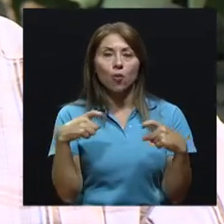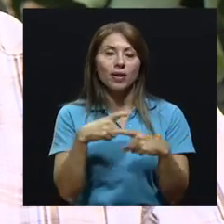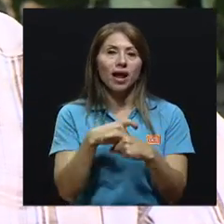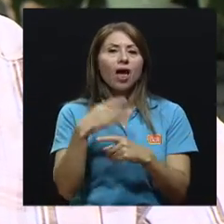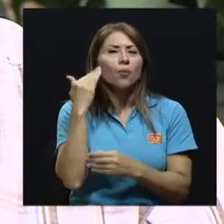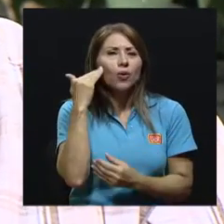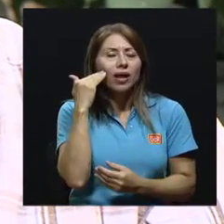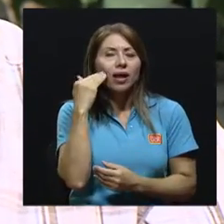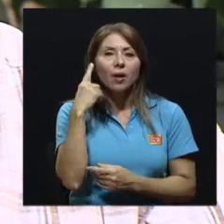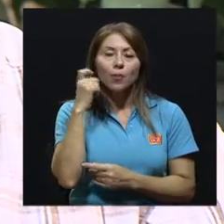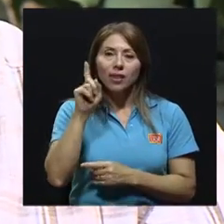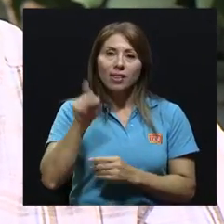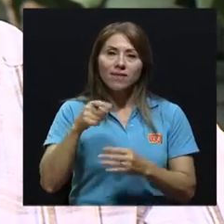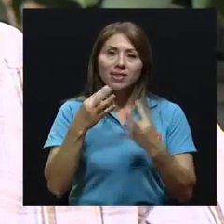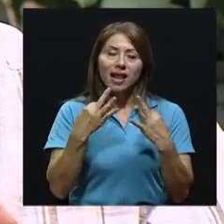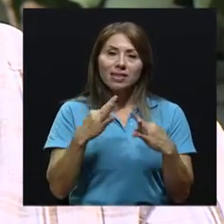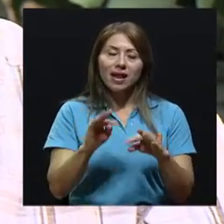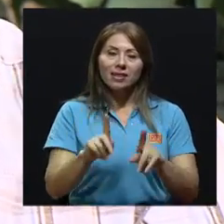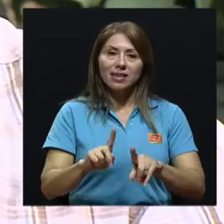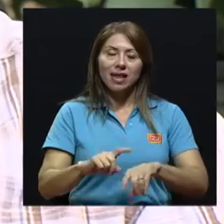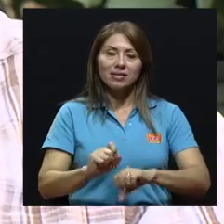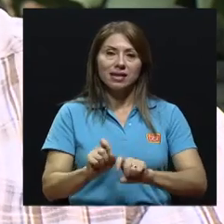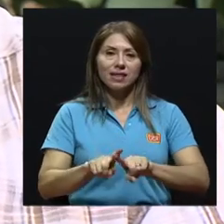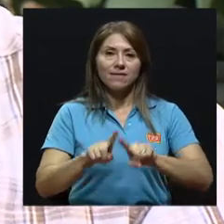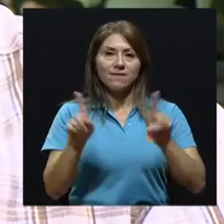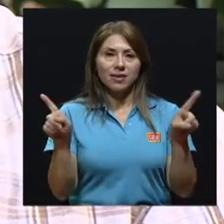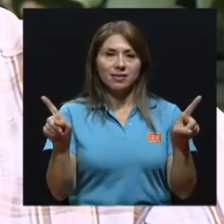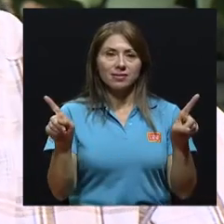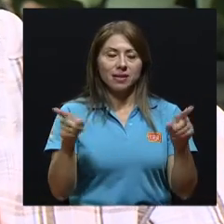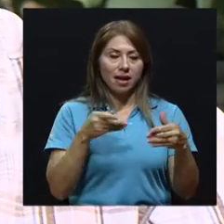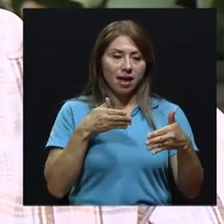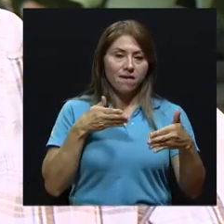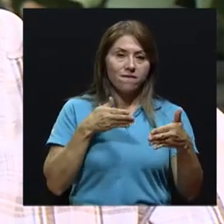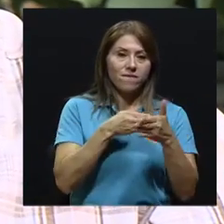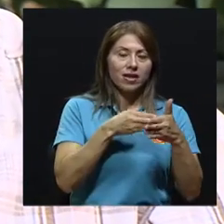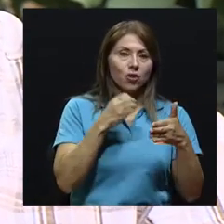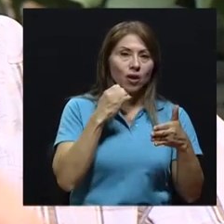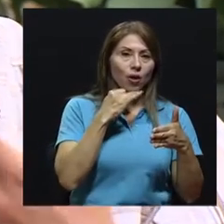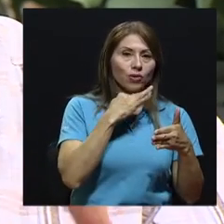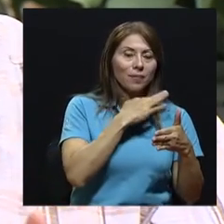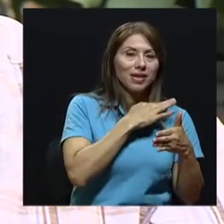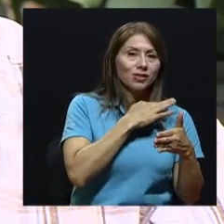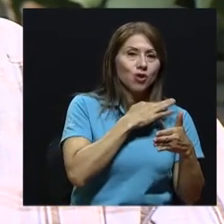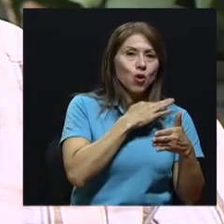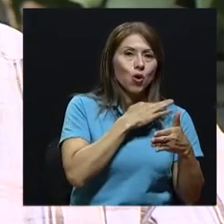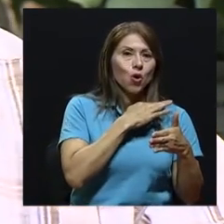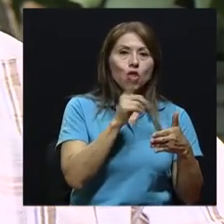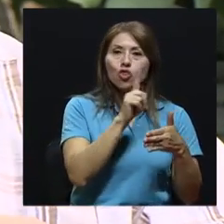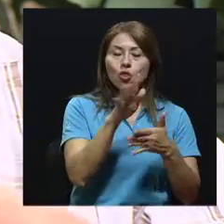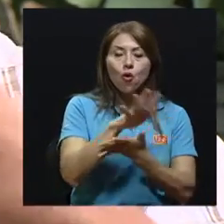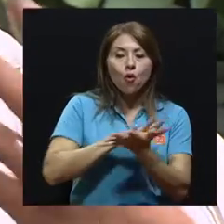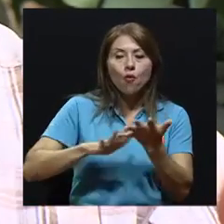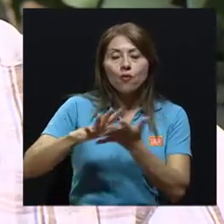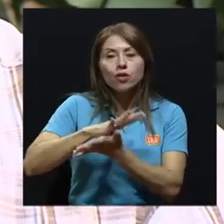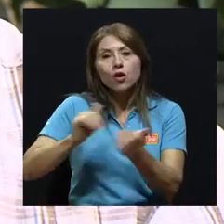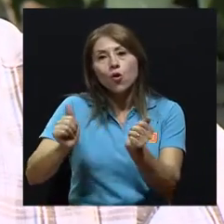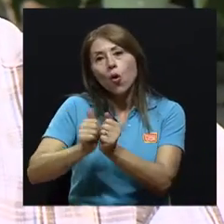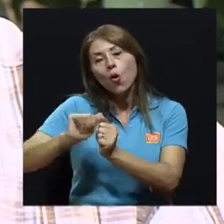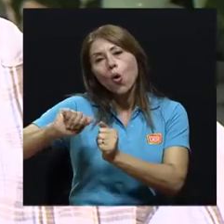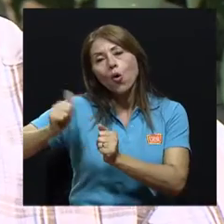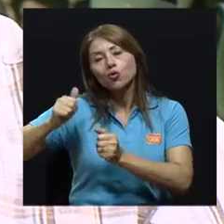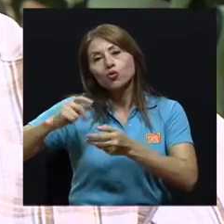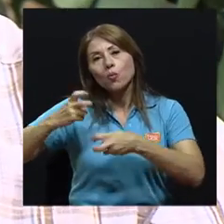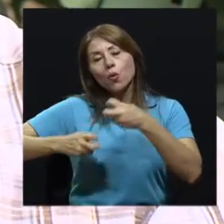¿Por qué? Porque hay que tratar de diferenciar el efecto de la contaminación sobre otros hábitos, otros problemas